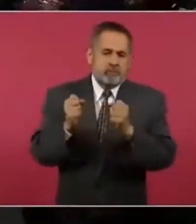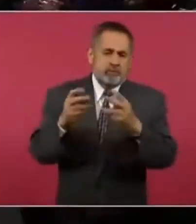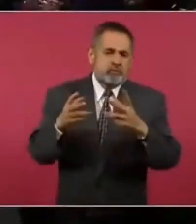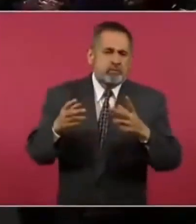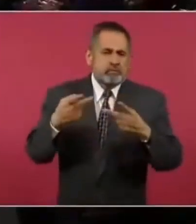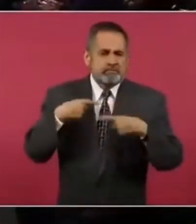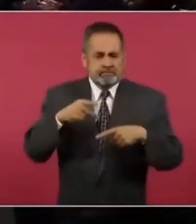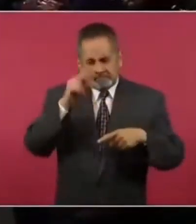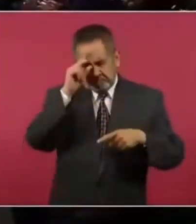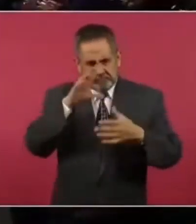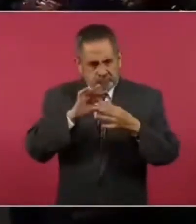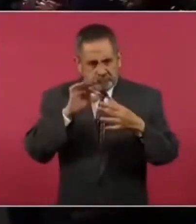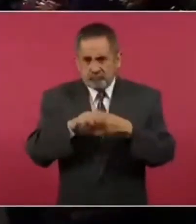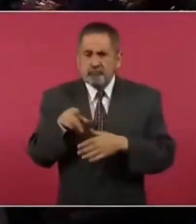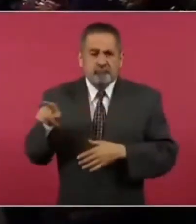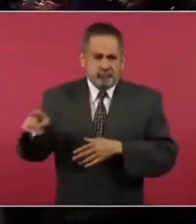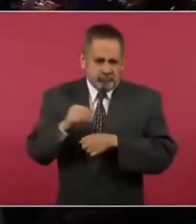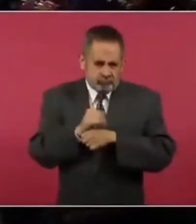intelectuales